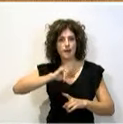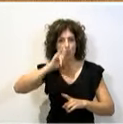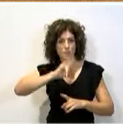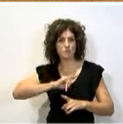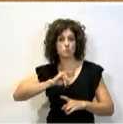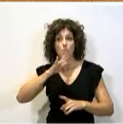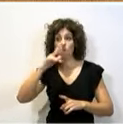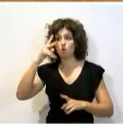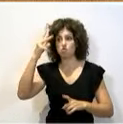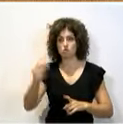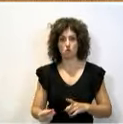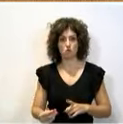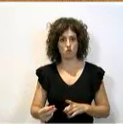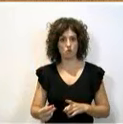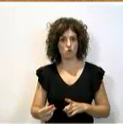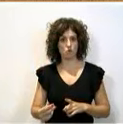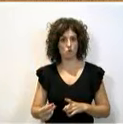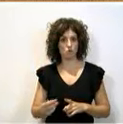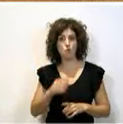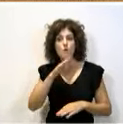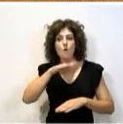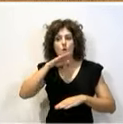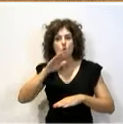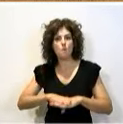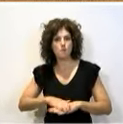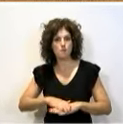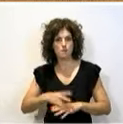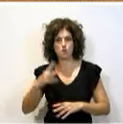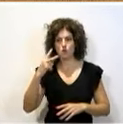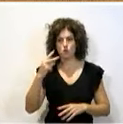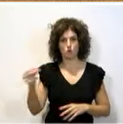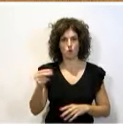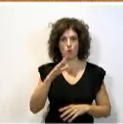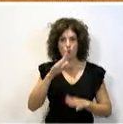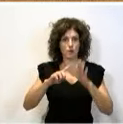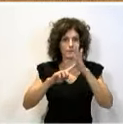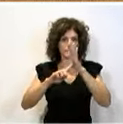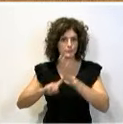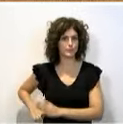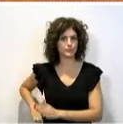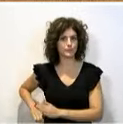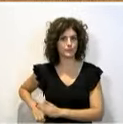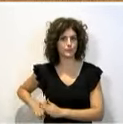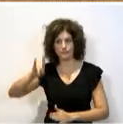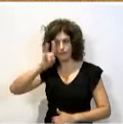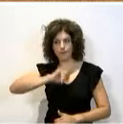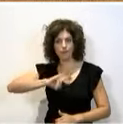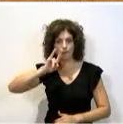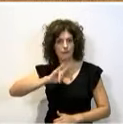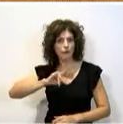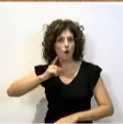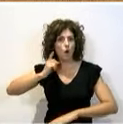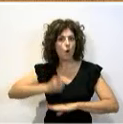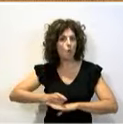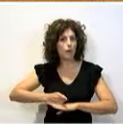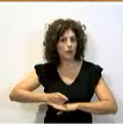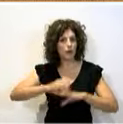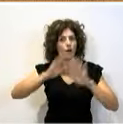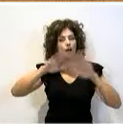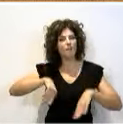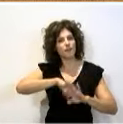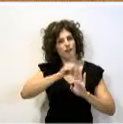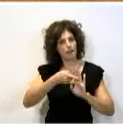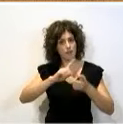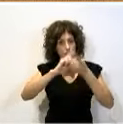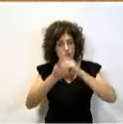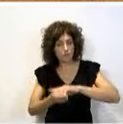al cumplimiento de las leyes que les discriminaban, que obligó a un cambio de la legislación